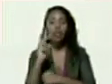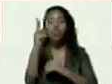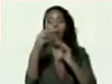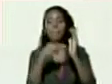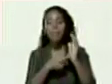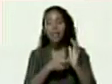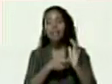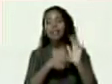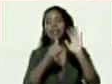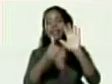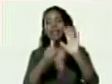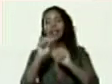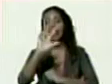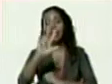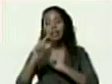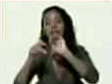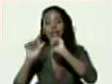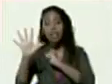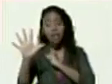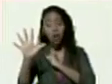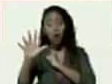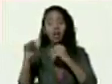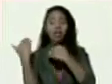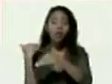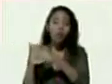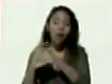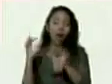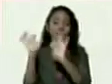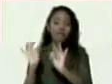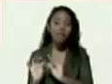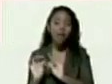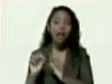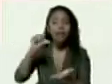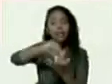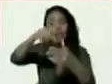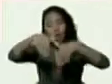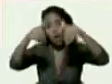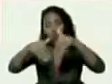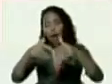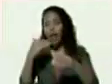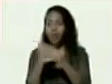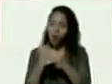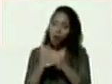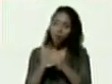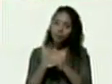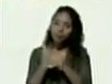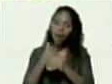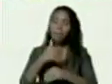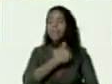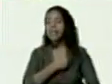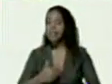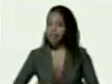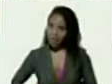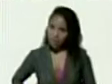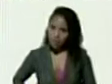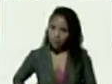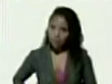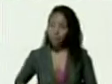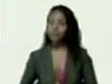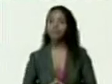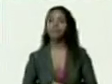2635 igual que lo que tenemos en el centro electoral presidente este